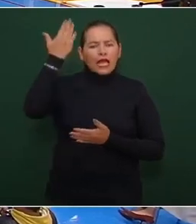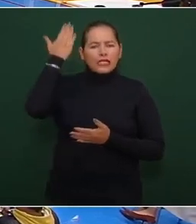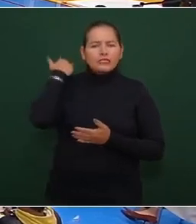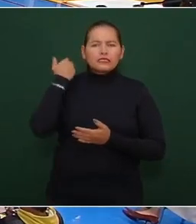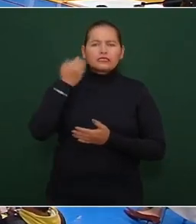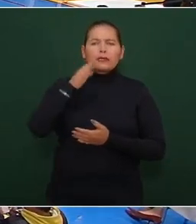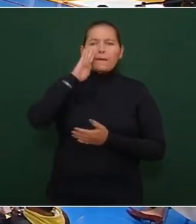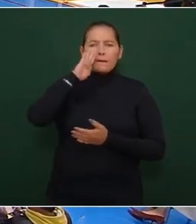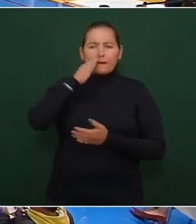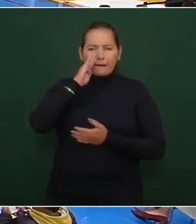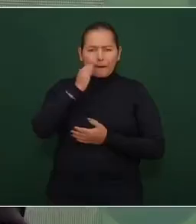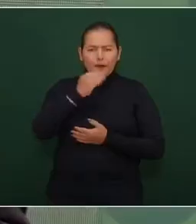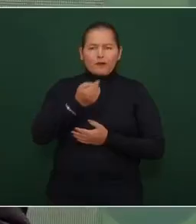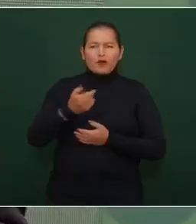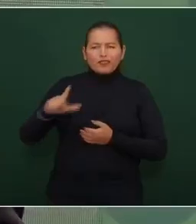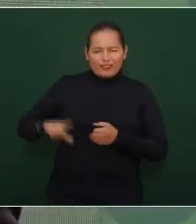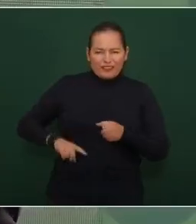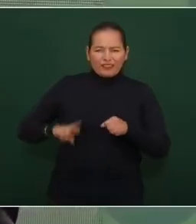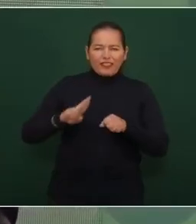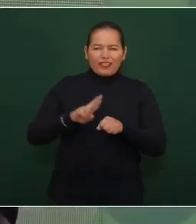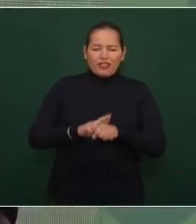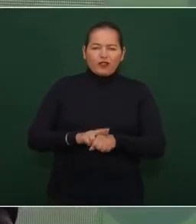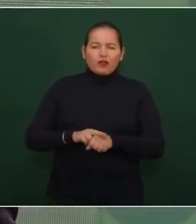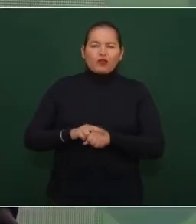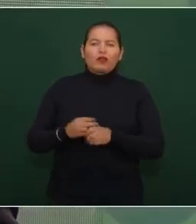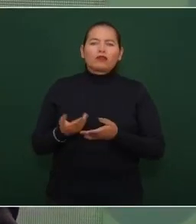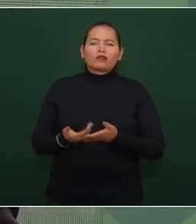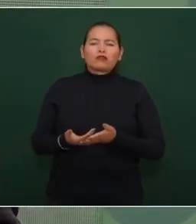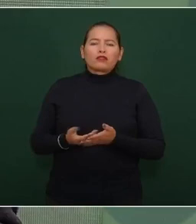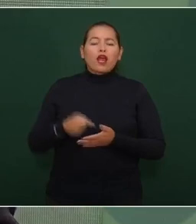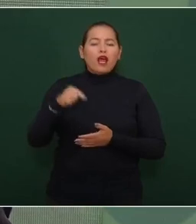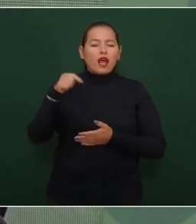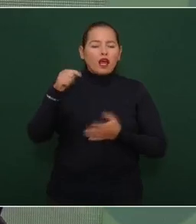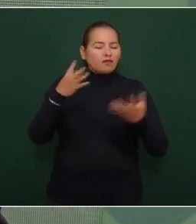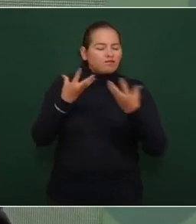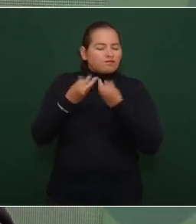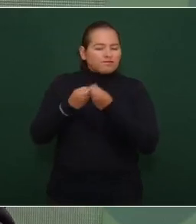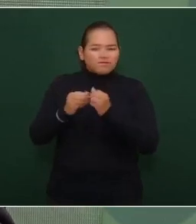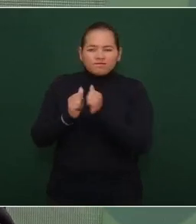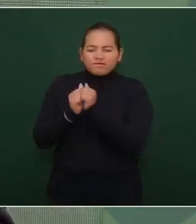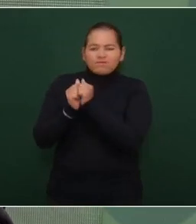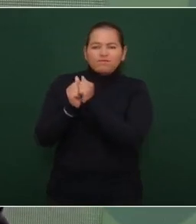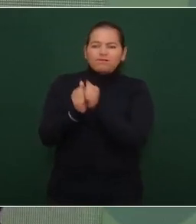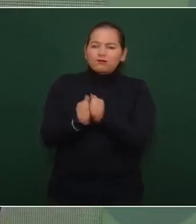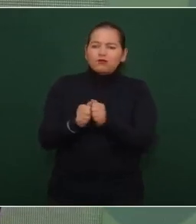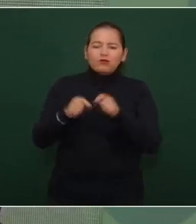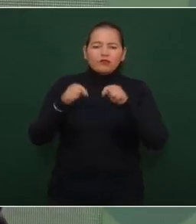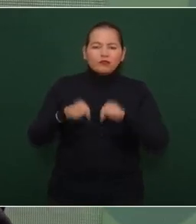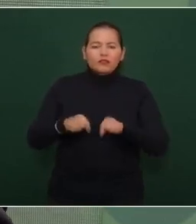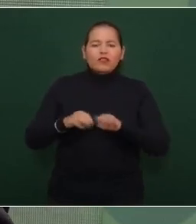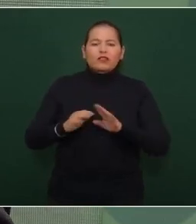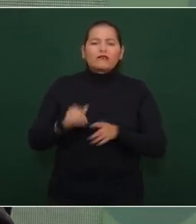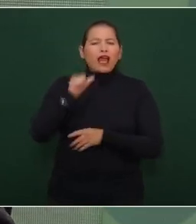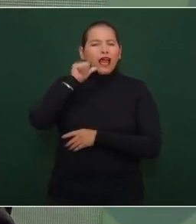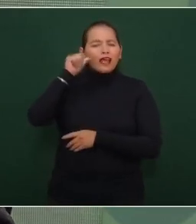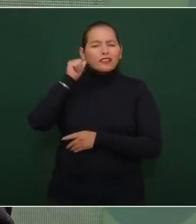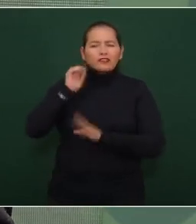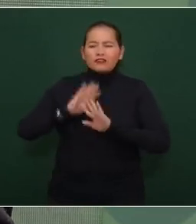Barbosa hemos estado trabajando en Puebla conozco lo comentaba yo ayer